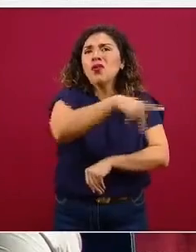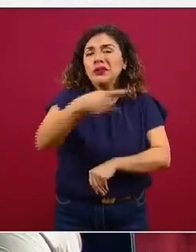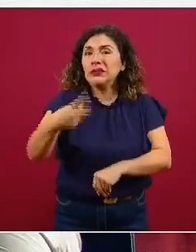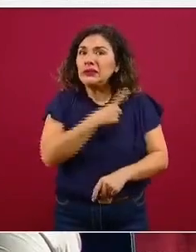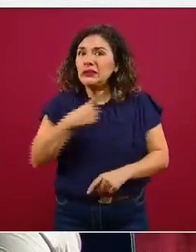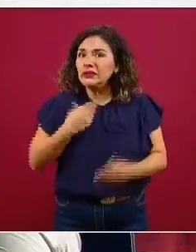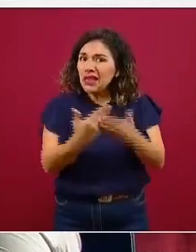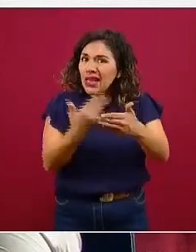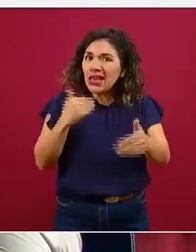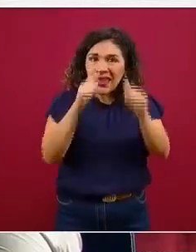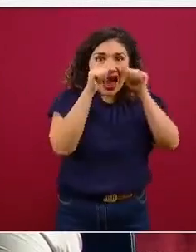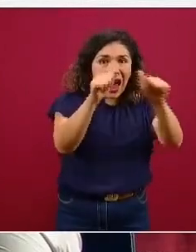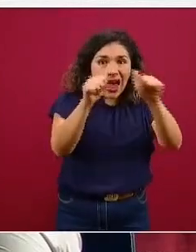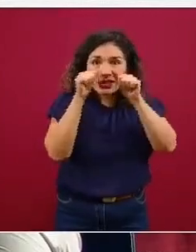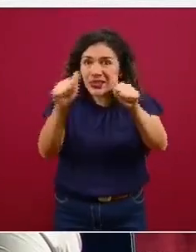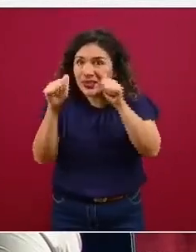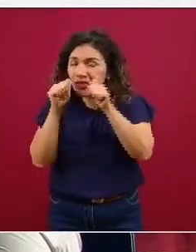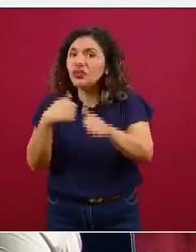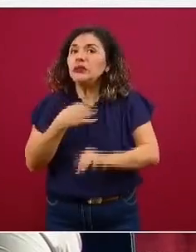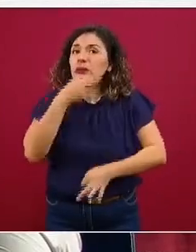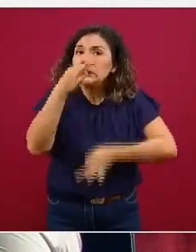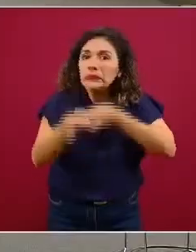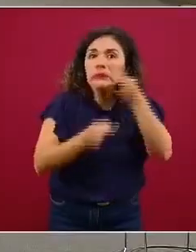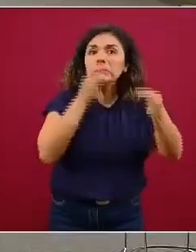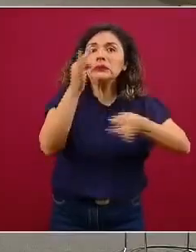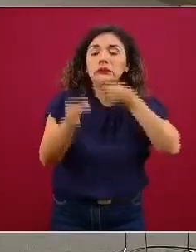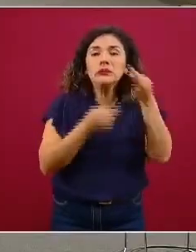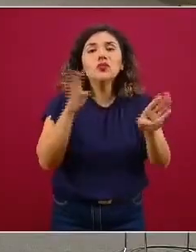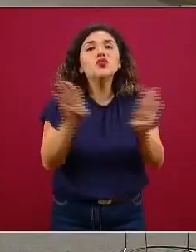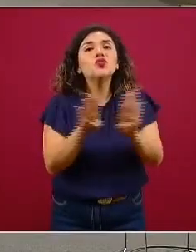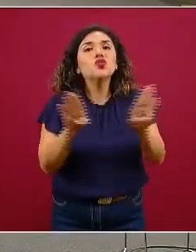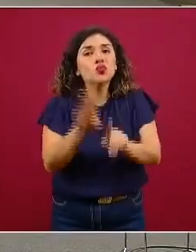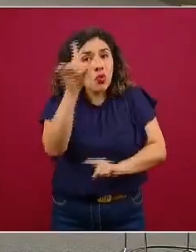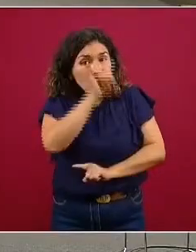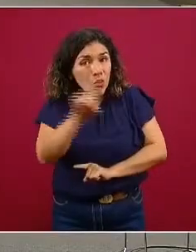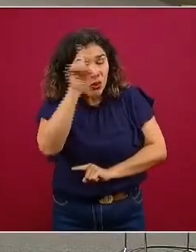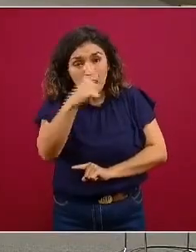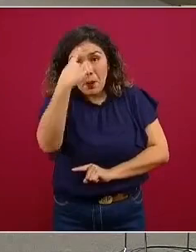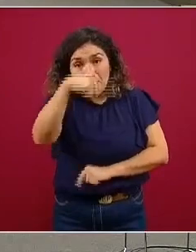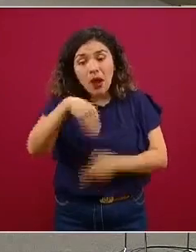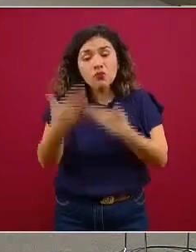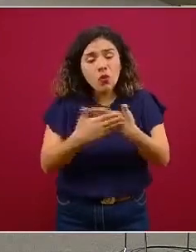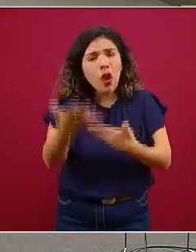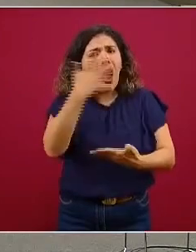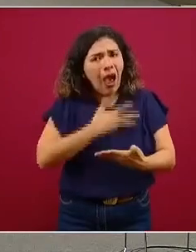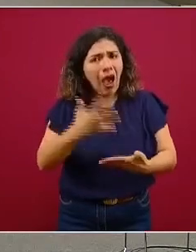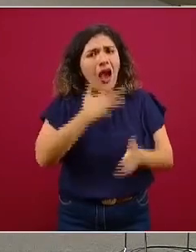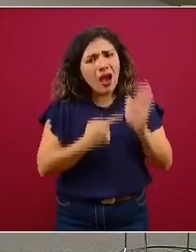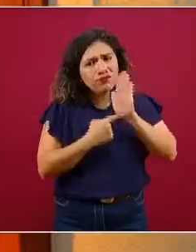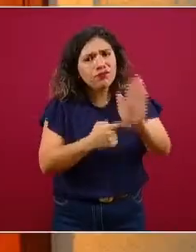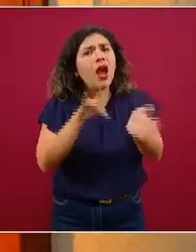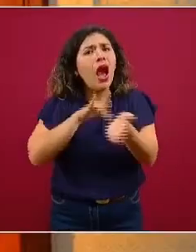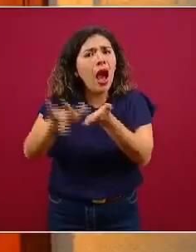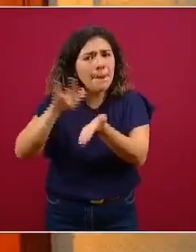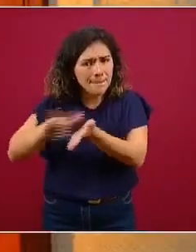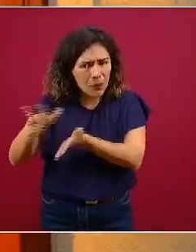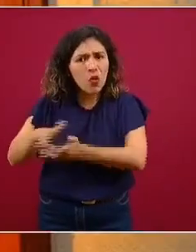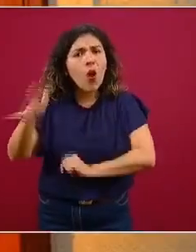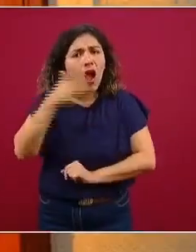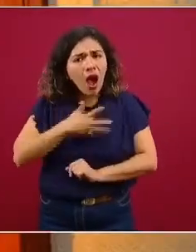eso que debemos de hacer énfasis sobre las medidas que tenemos para afrontar estas situaciones, ya sea desde